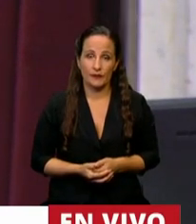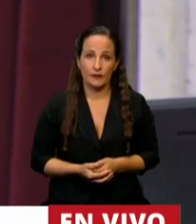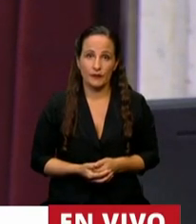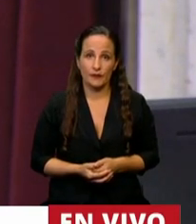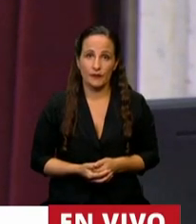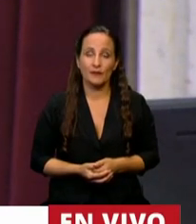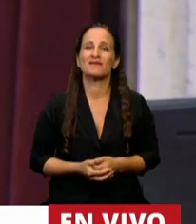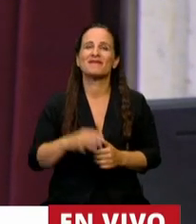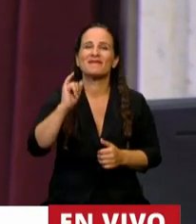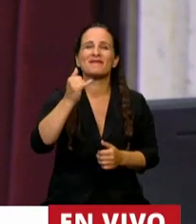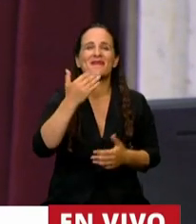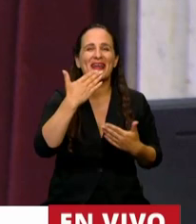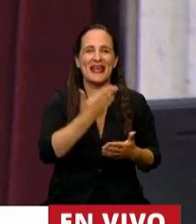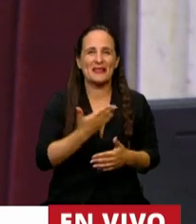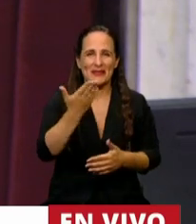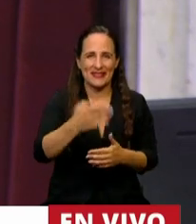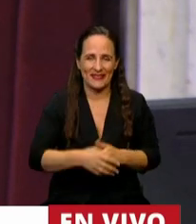Sí, gracias, Presidenta.